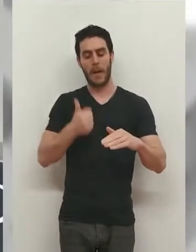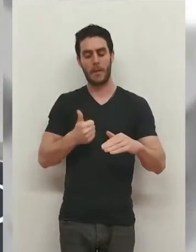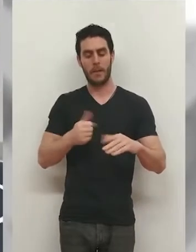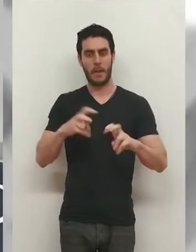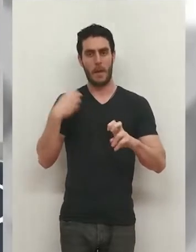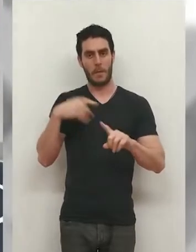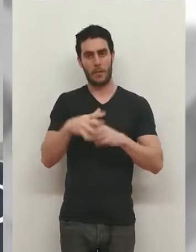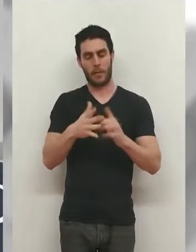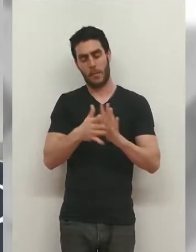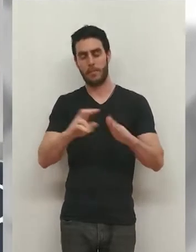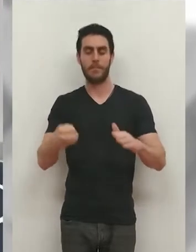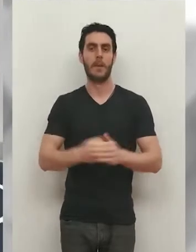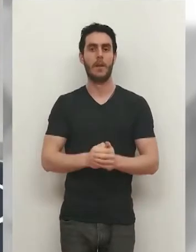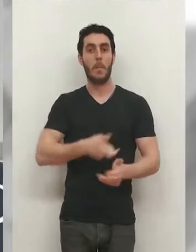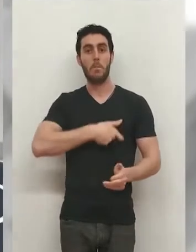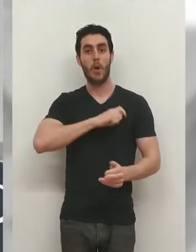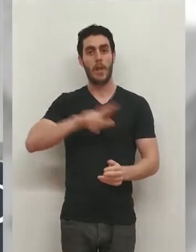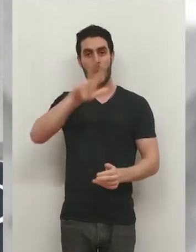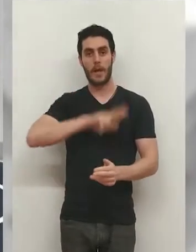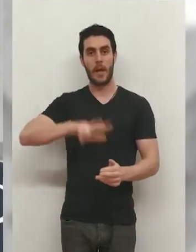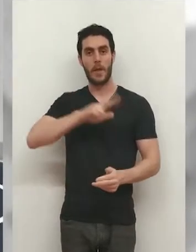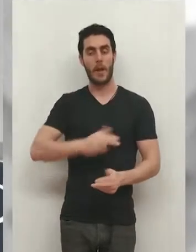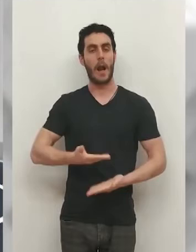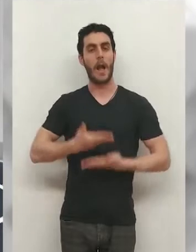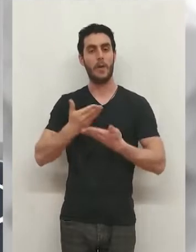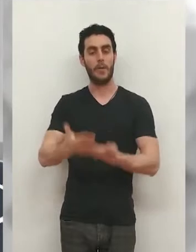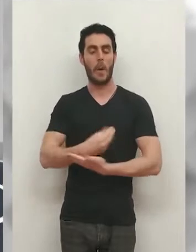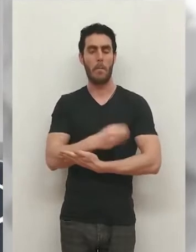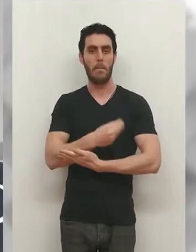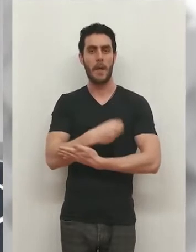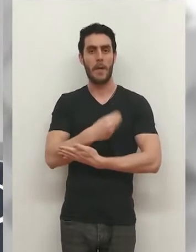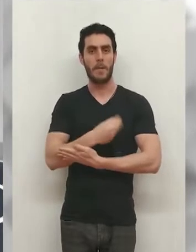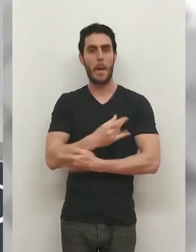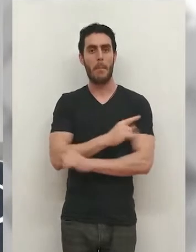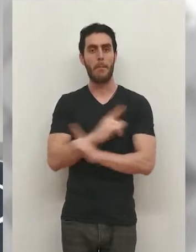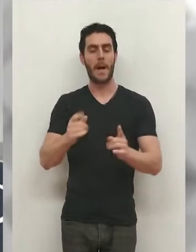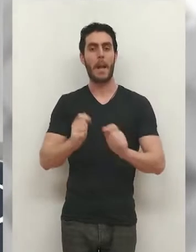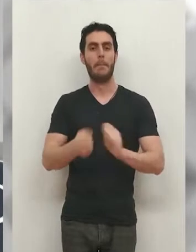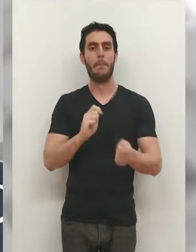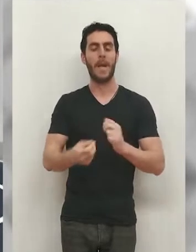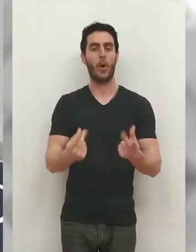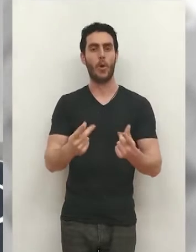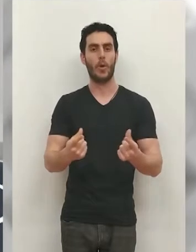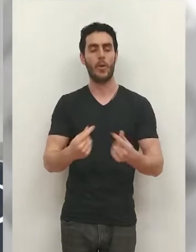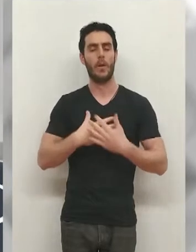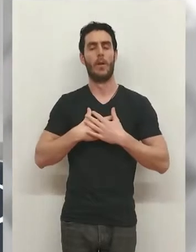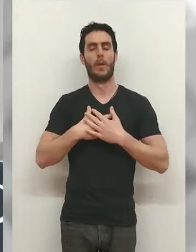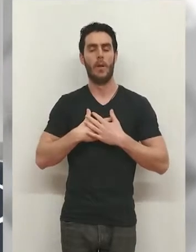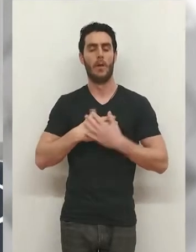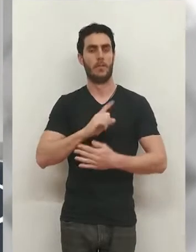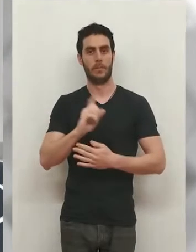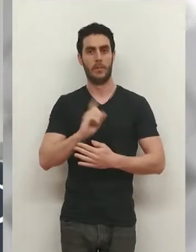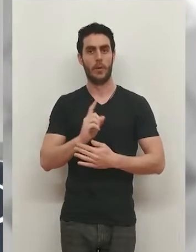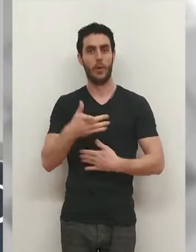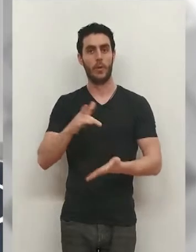eso es una circunstancia... Una Policía Nacional socorre a un bebé que no respiraba en el Parque de México en Logroño. Fue en esta plaza de la